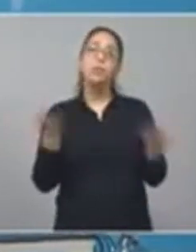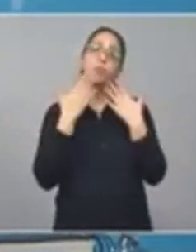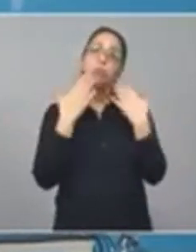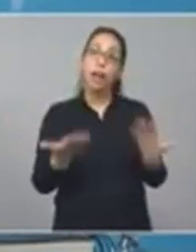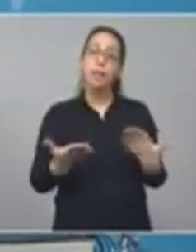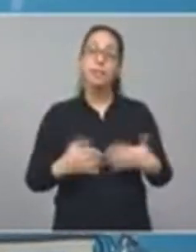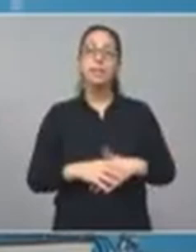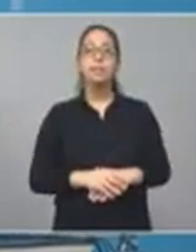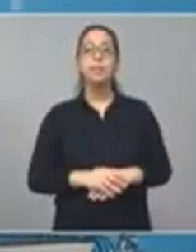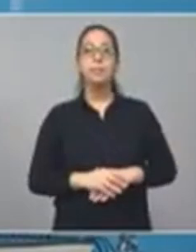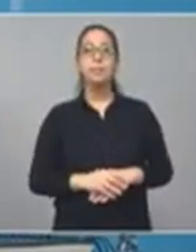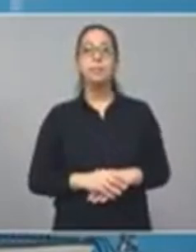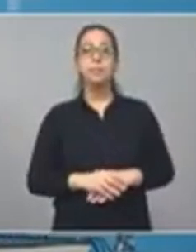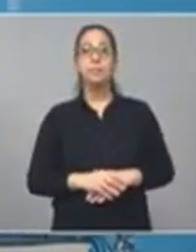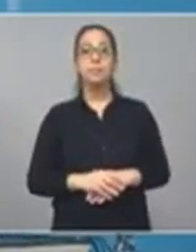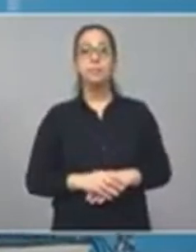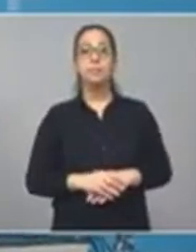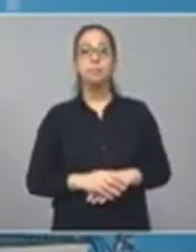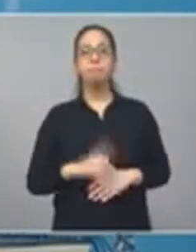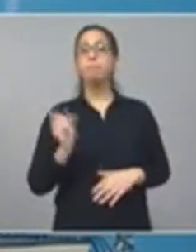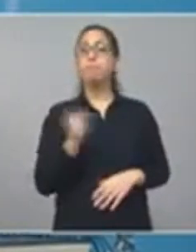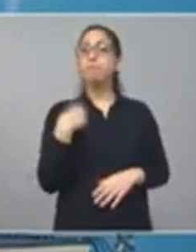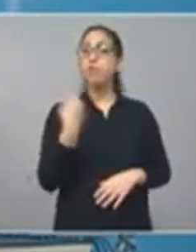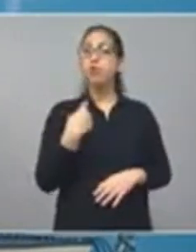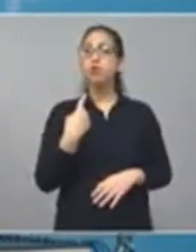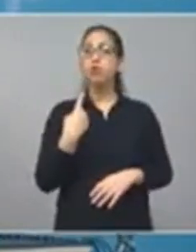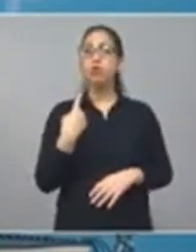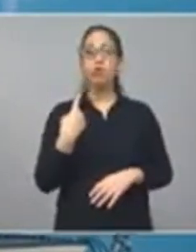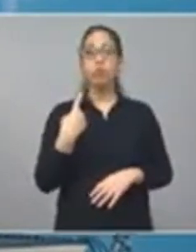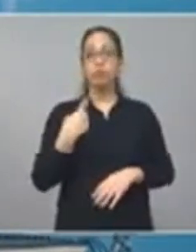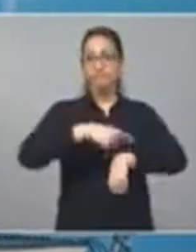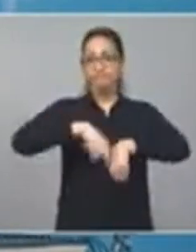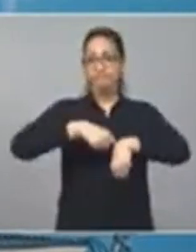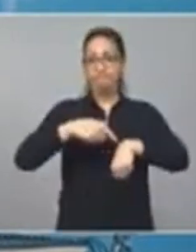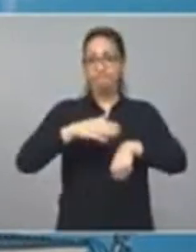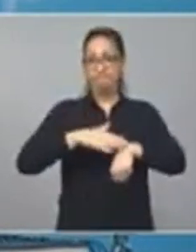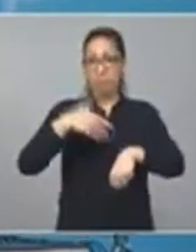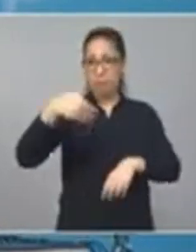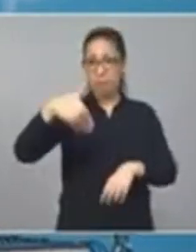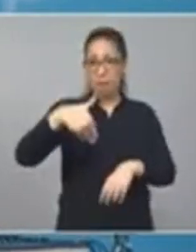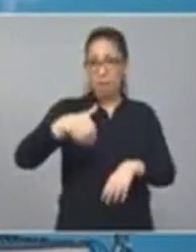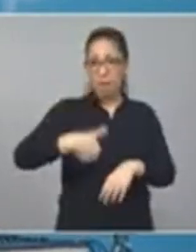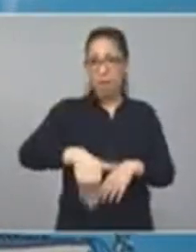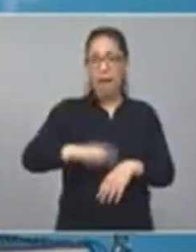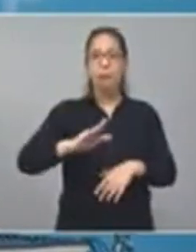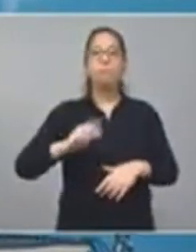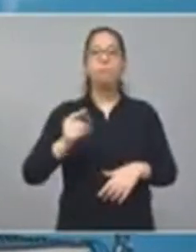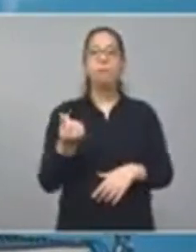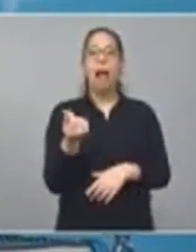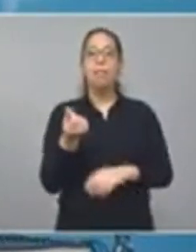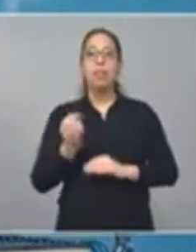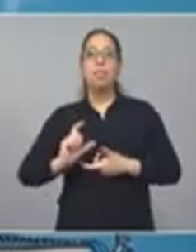gracias. Vamos a estar entonces en las próximas horas transfiriendo los fondos.